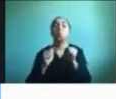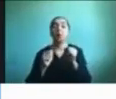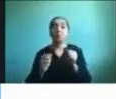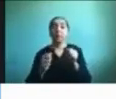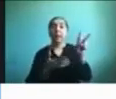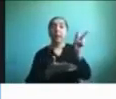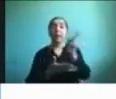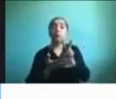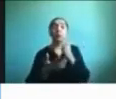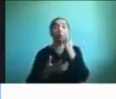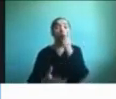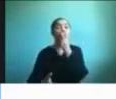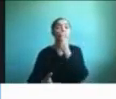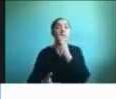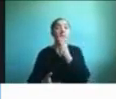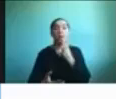labial